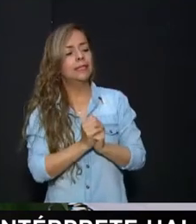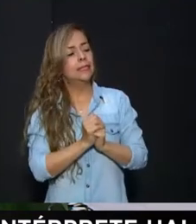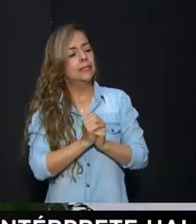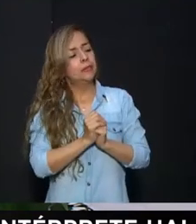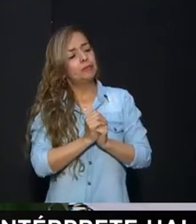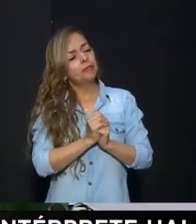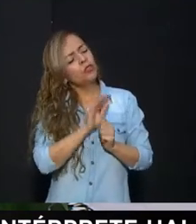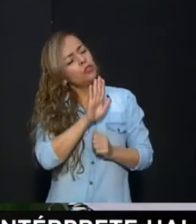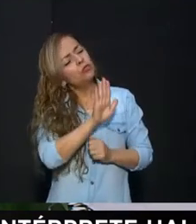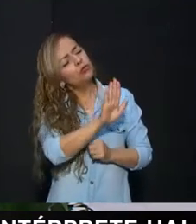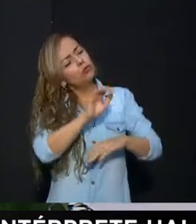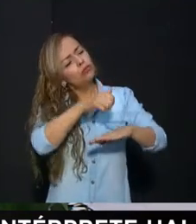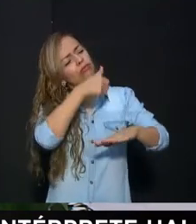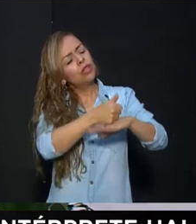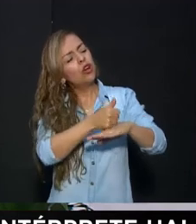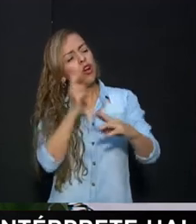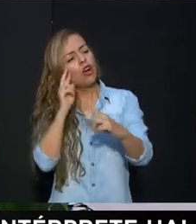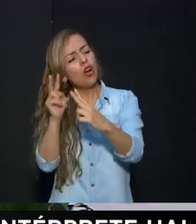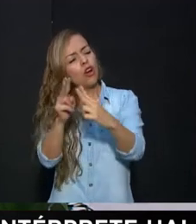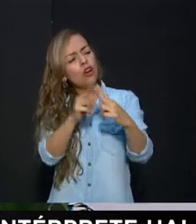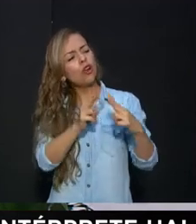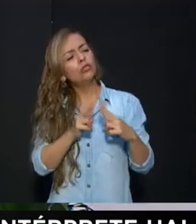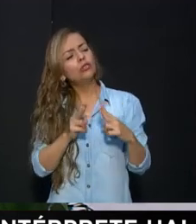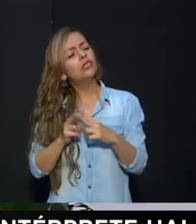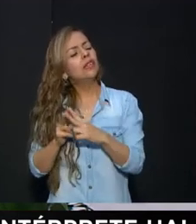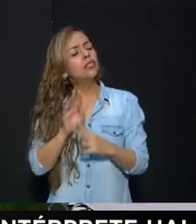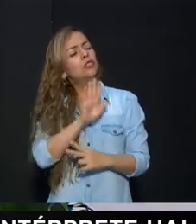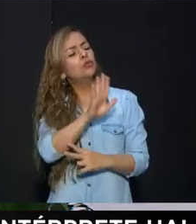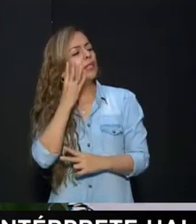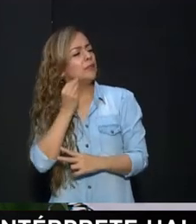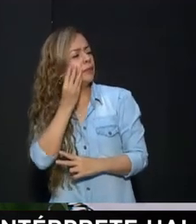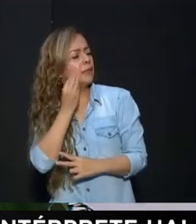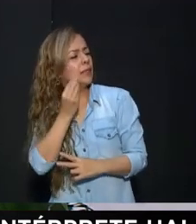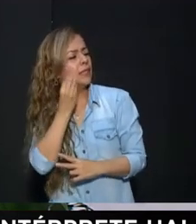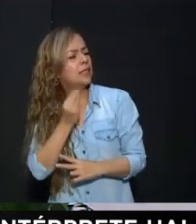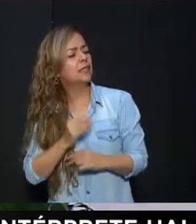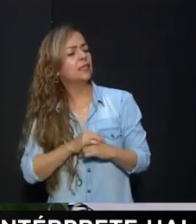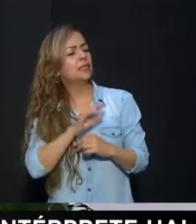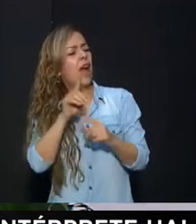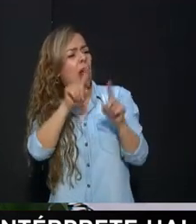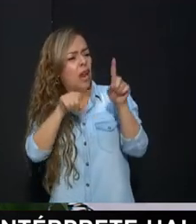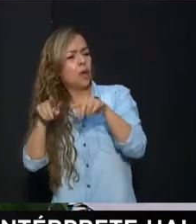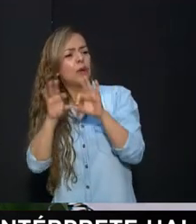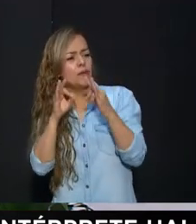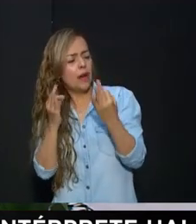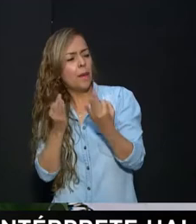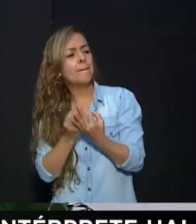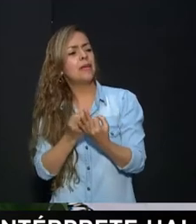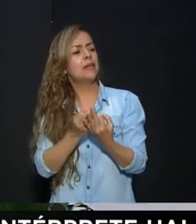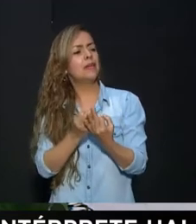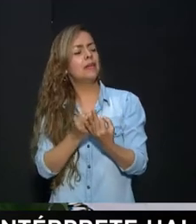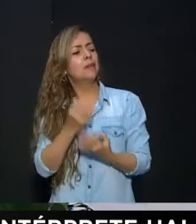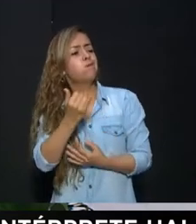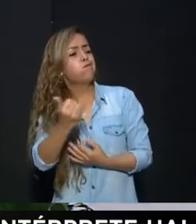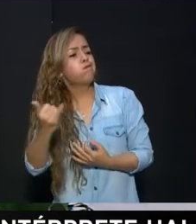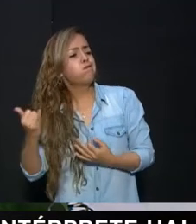pasa? ¿O usted qué casos conoce durante todo ese tiempo y su experiencia? De pronto, de esas familias donde sus niños han